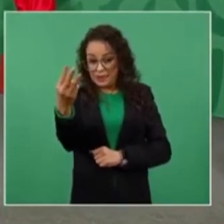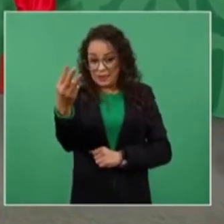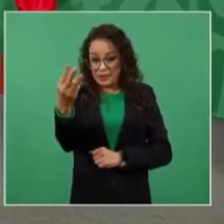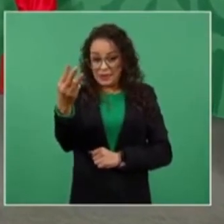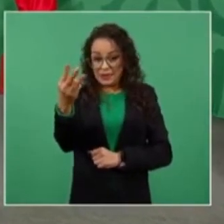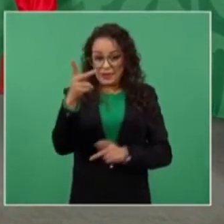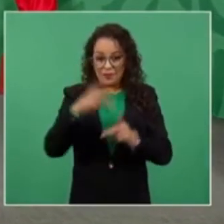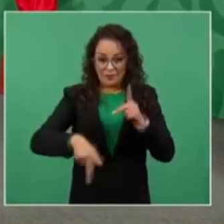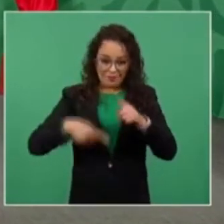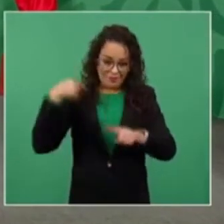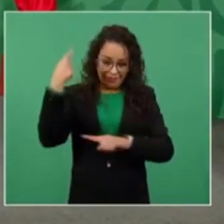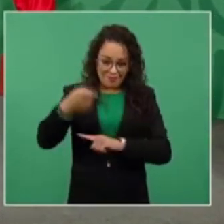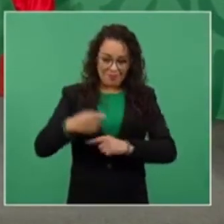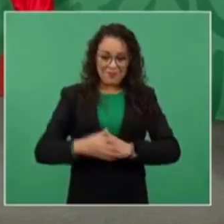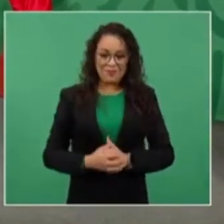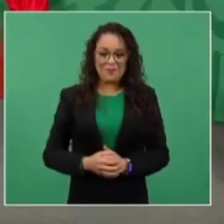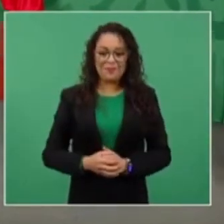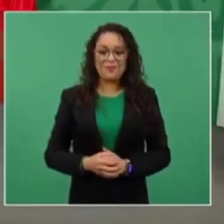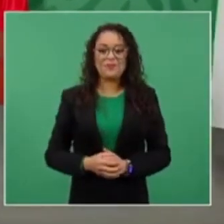y mira